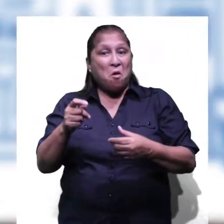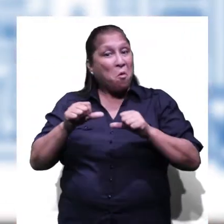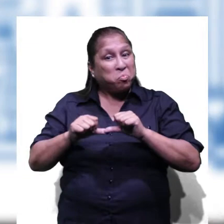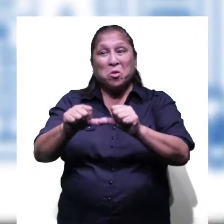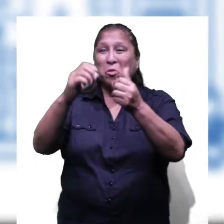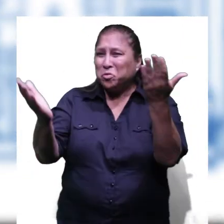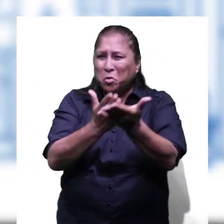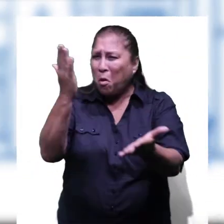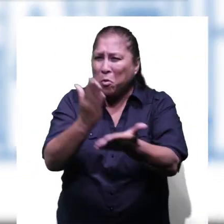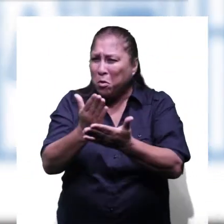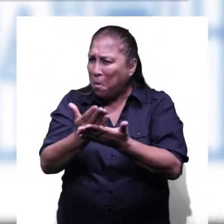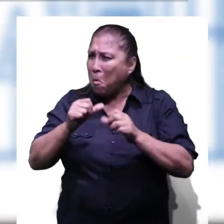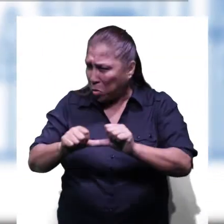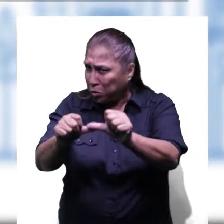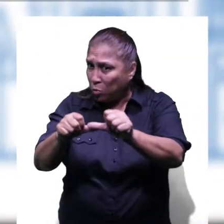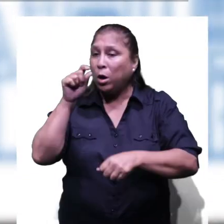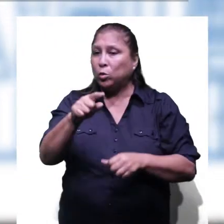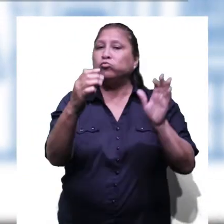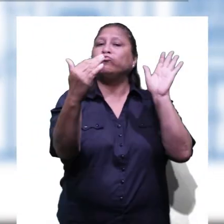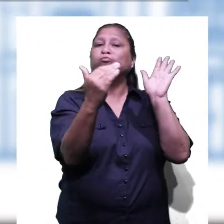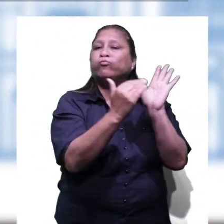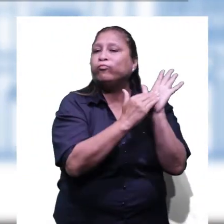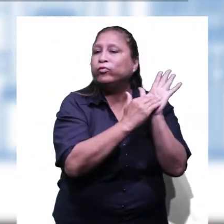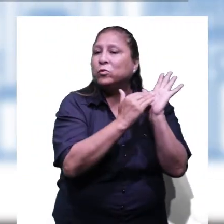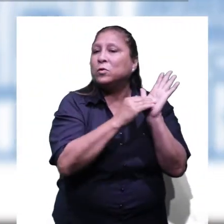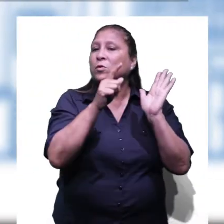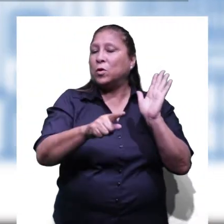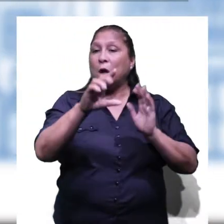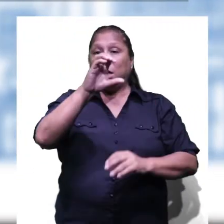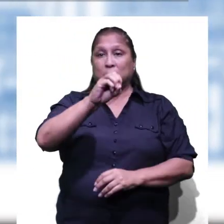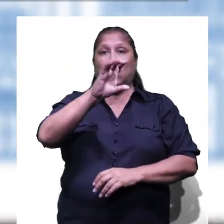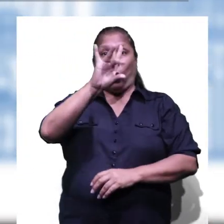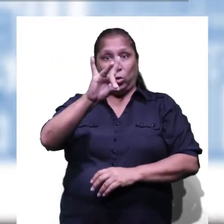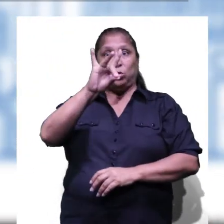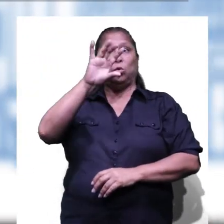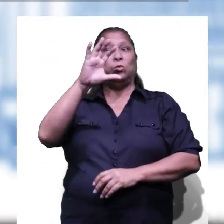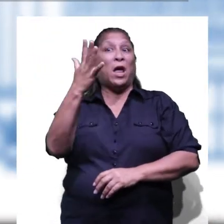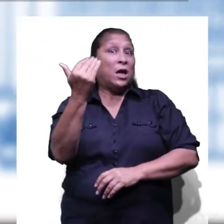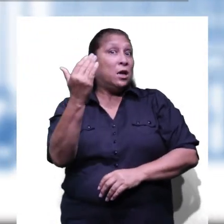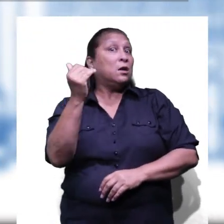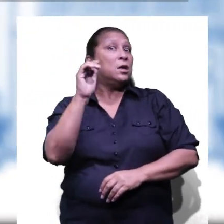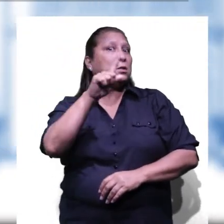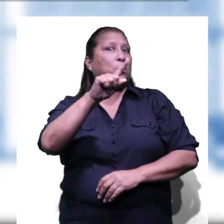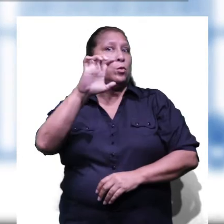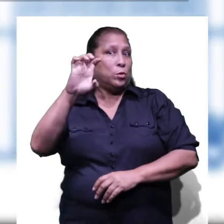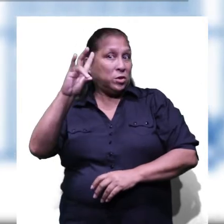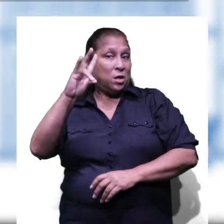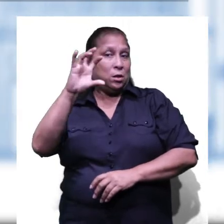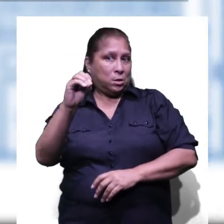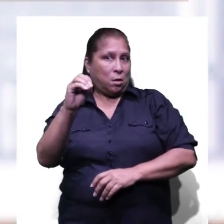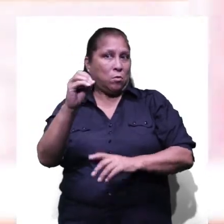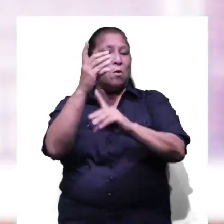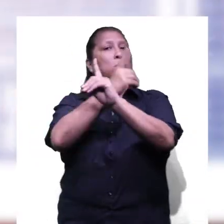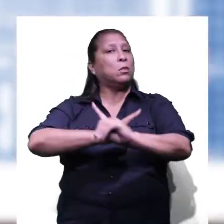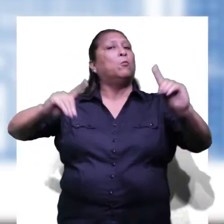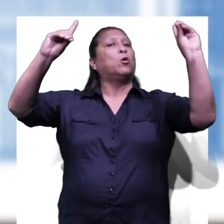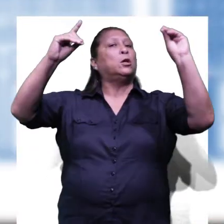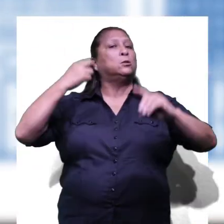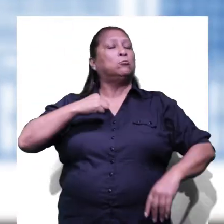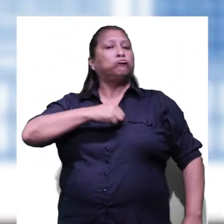En caso de persistir el problema, comunícate con la Defensoría del Pueblo al 0800 15170.